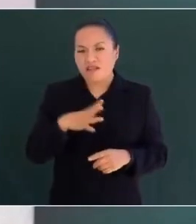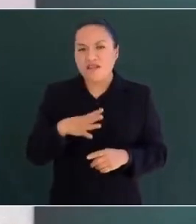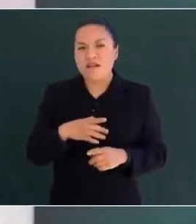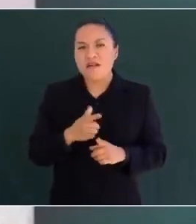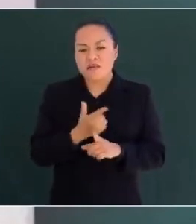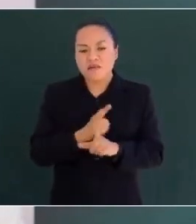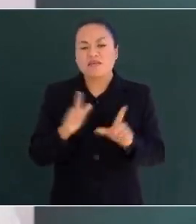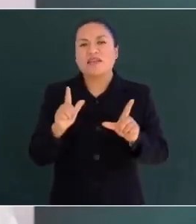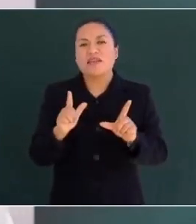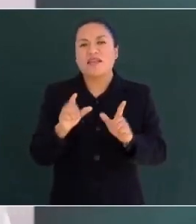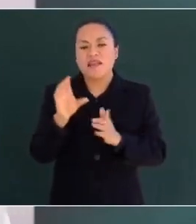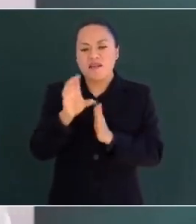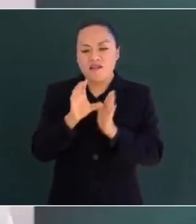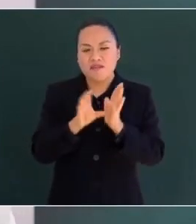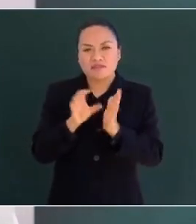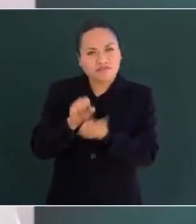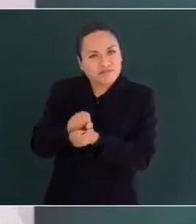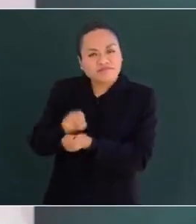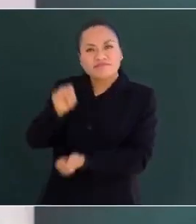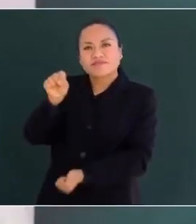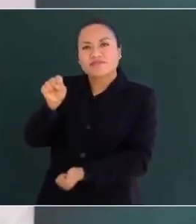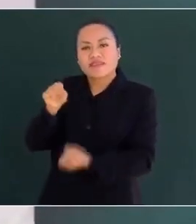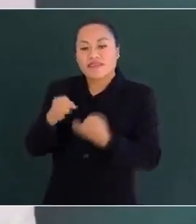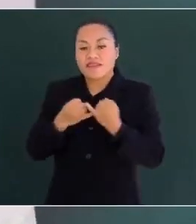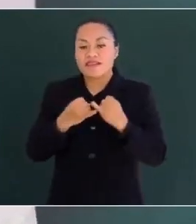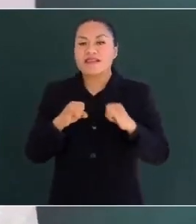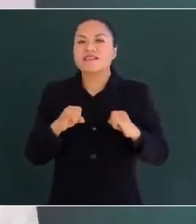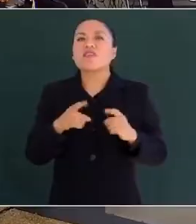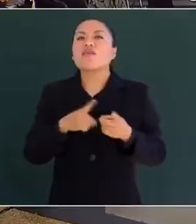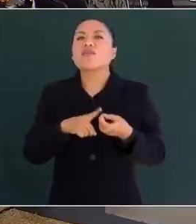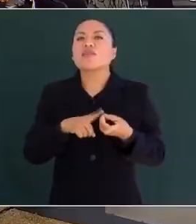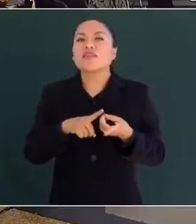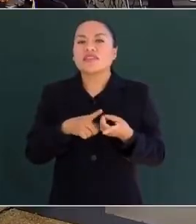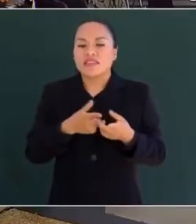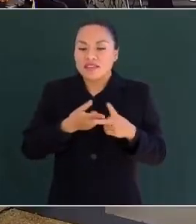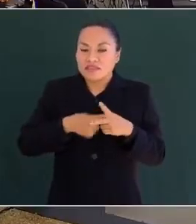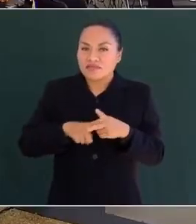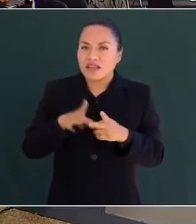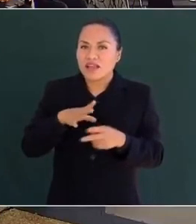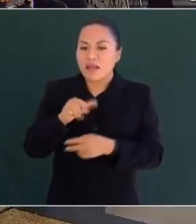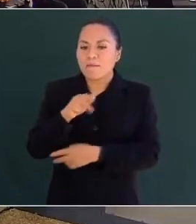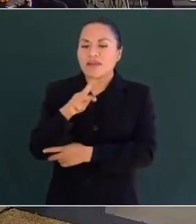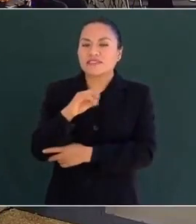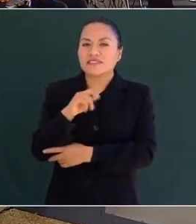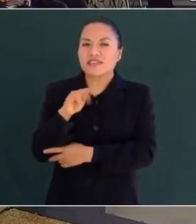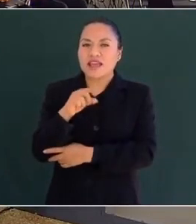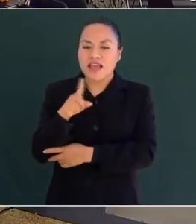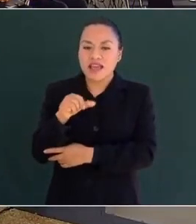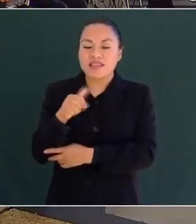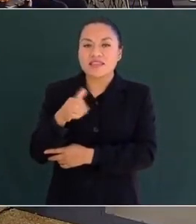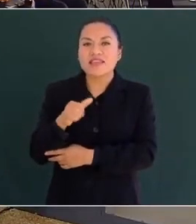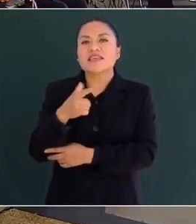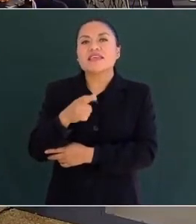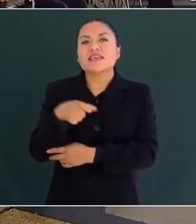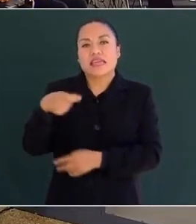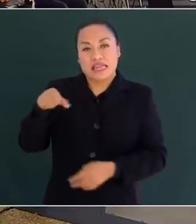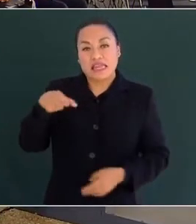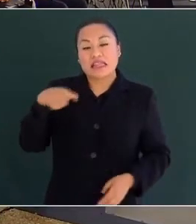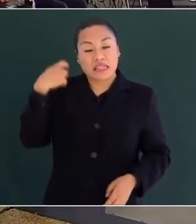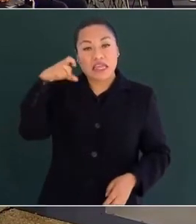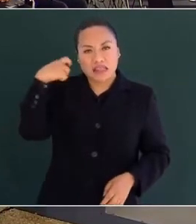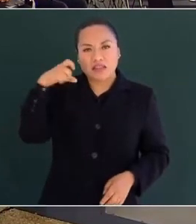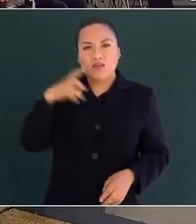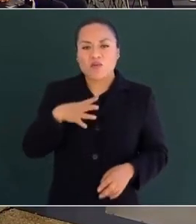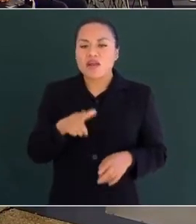un orden constitucional que inicia en Apatzingán y concluye en Querétaro, y de